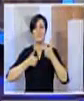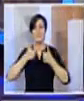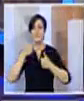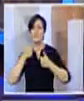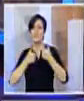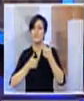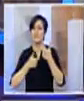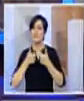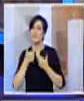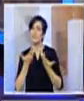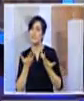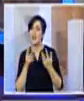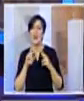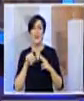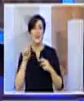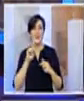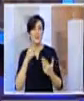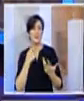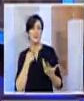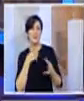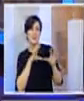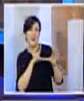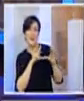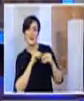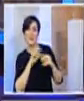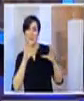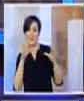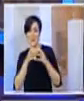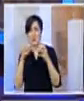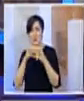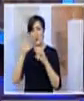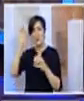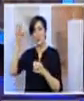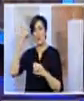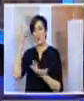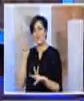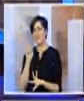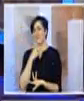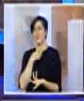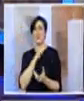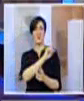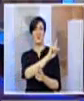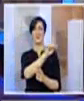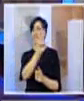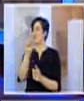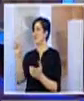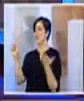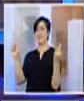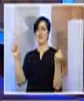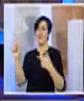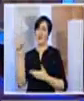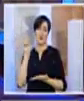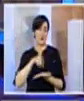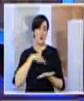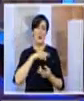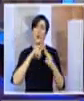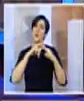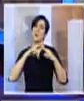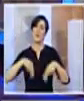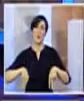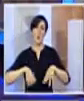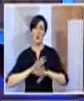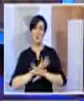el descontento o cierta situación que iba marcando precisamente ese sentir de personas de que pues iban